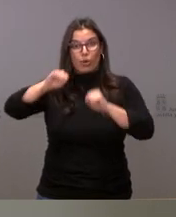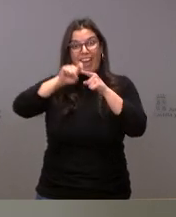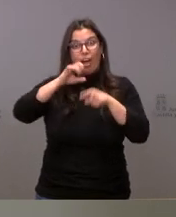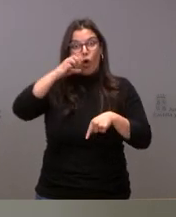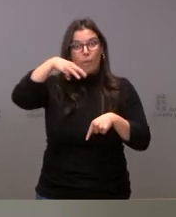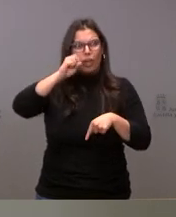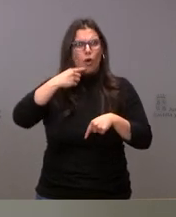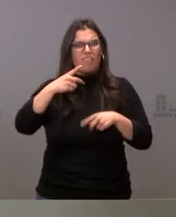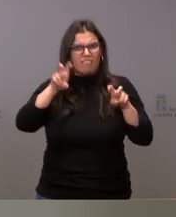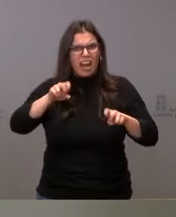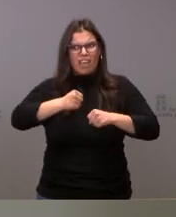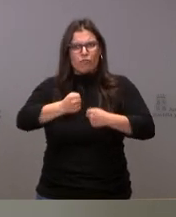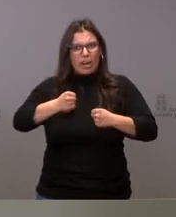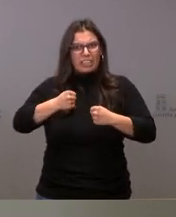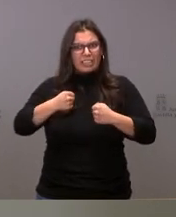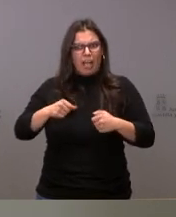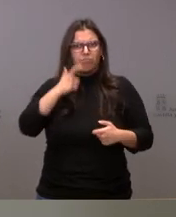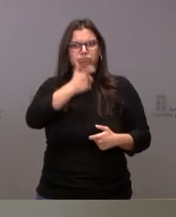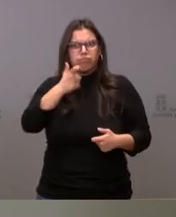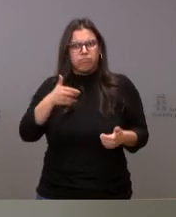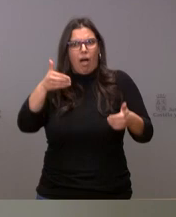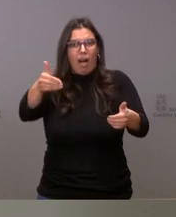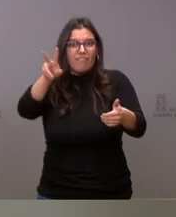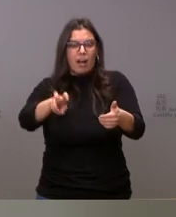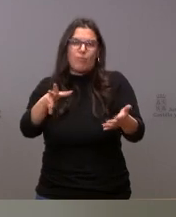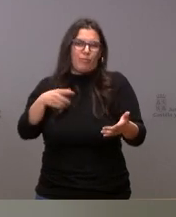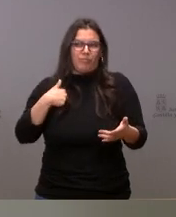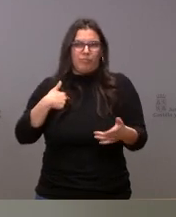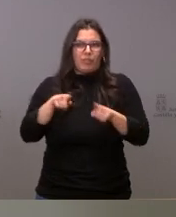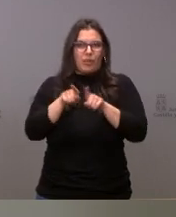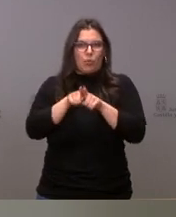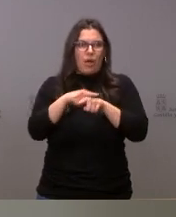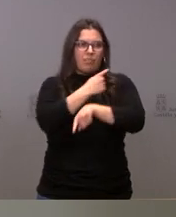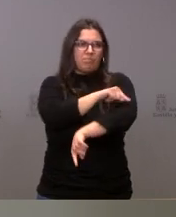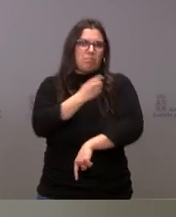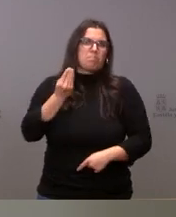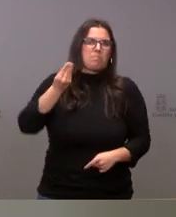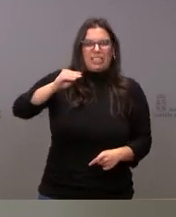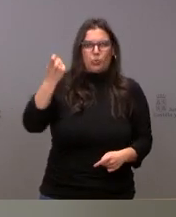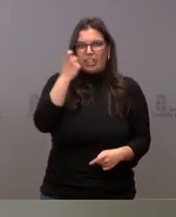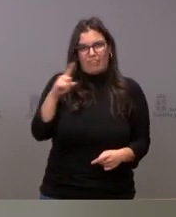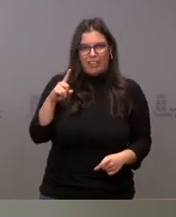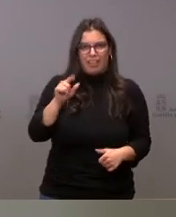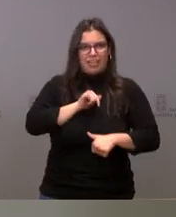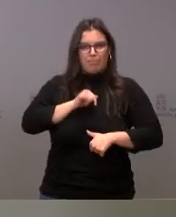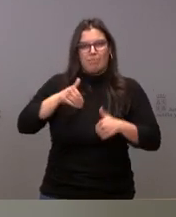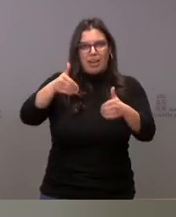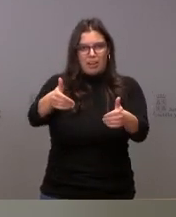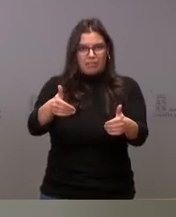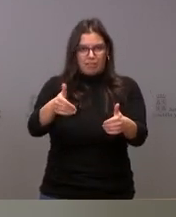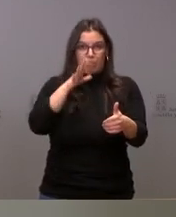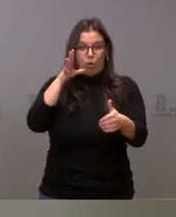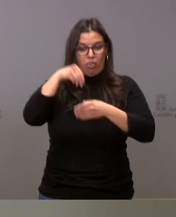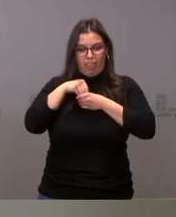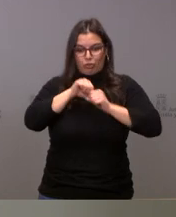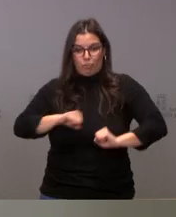pues, no es necesario forzar al sistema inmunitario con una dosis de refuerzo si la inmunidad que genera